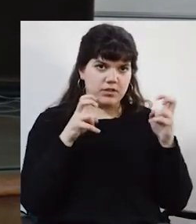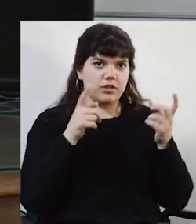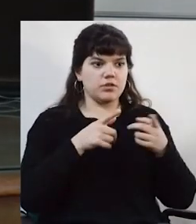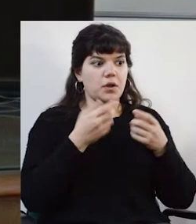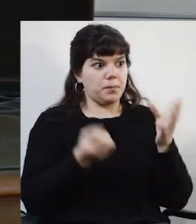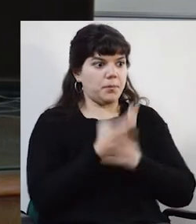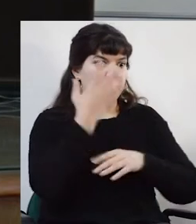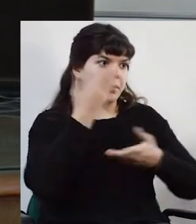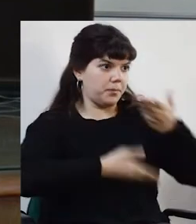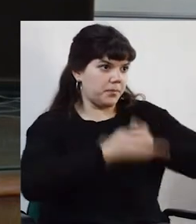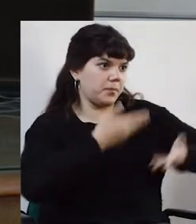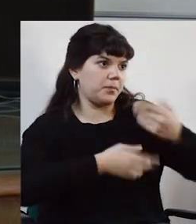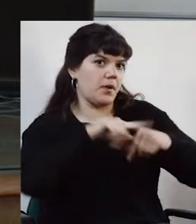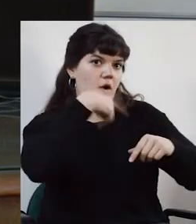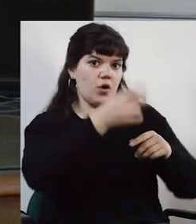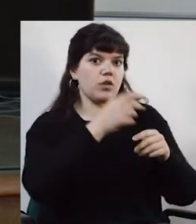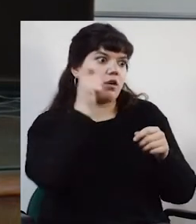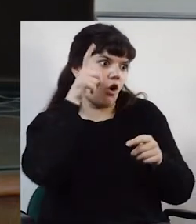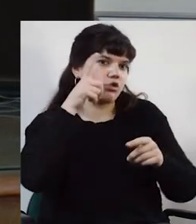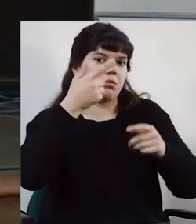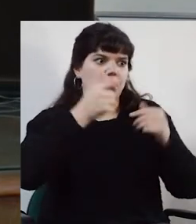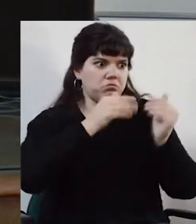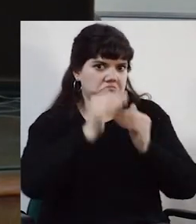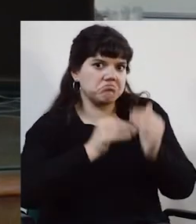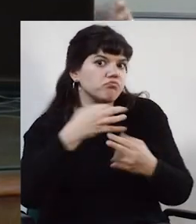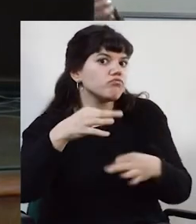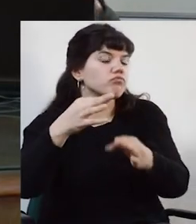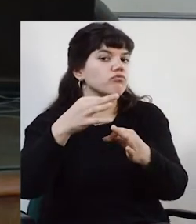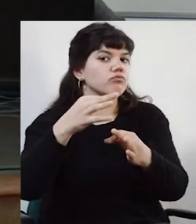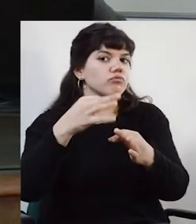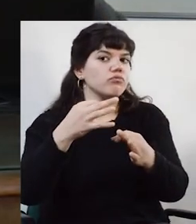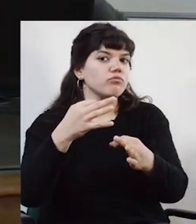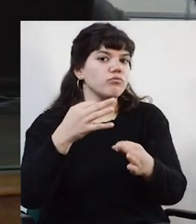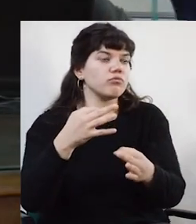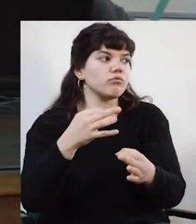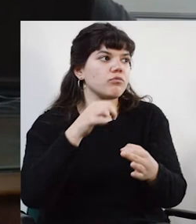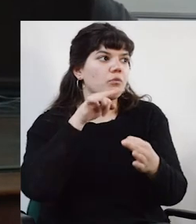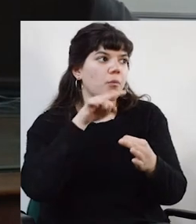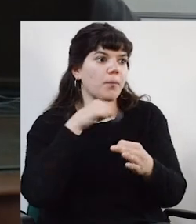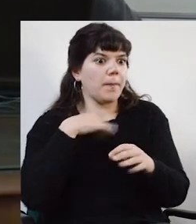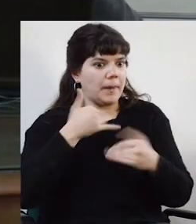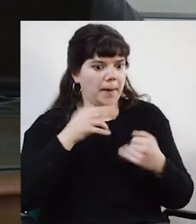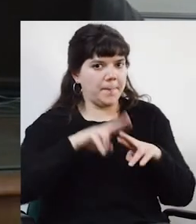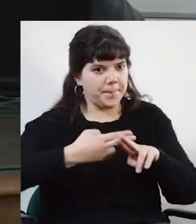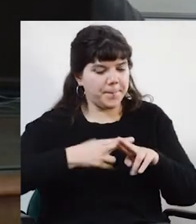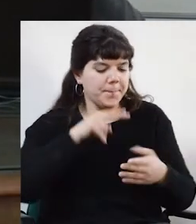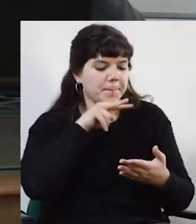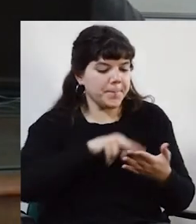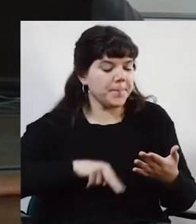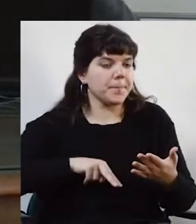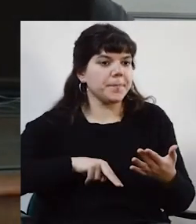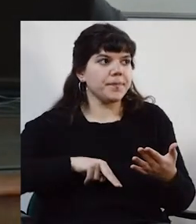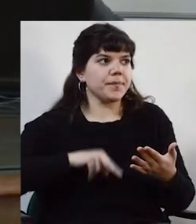en generar redes para que avanzase el avanzar en conocimiento o para que estuve repasando algunas cosas que